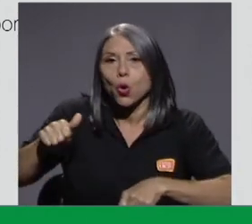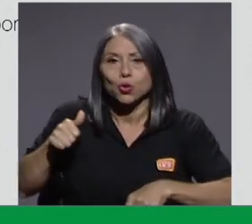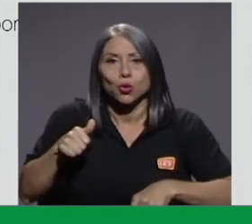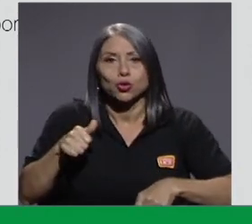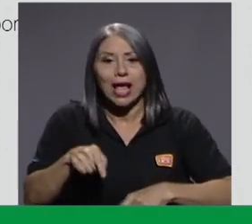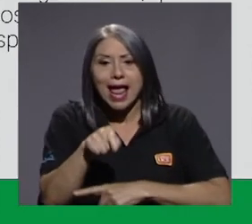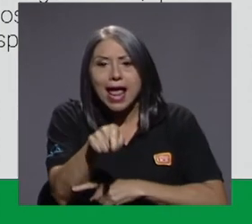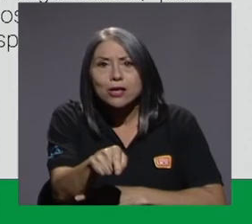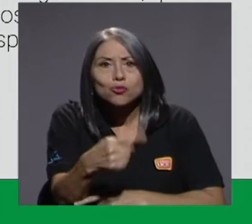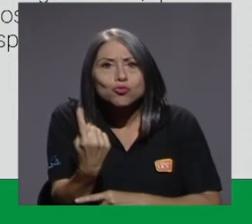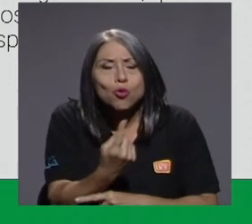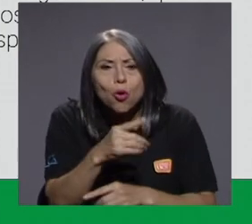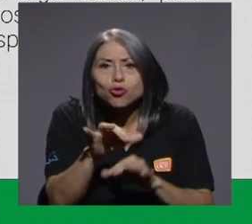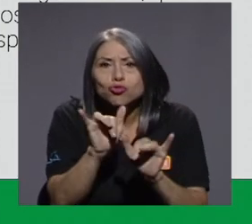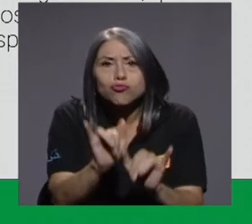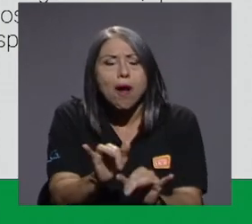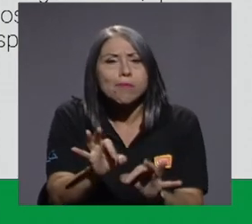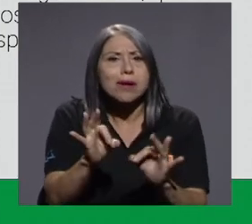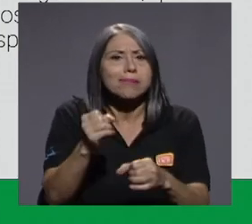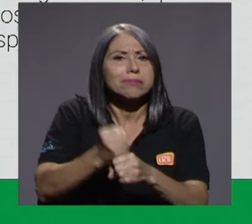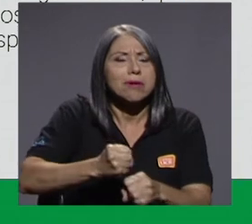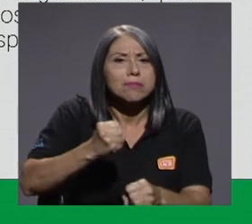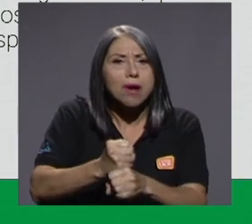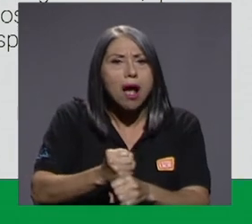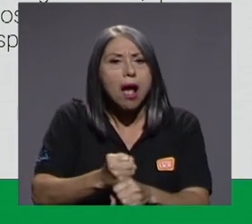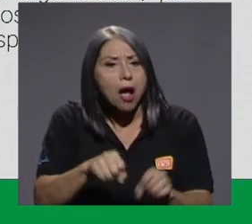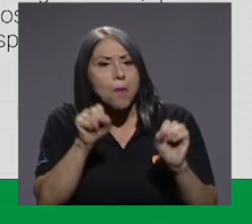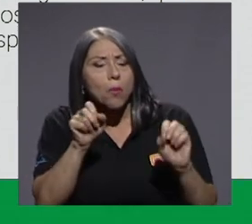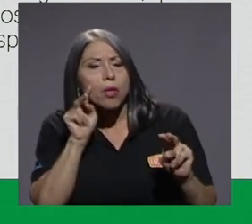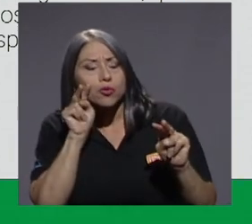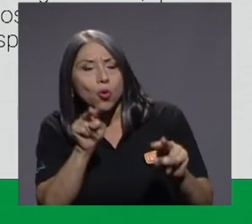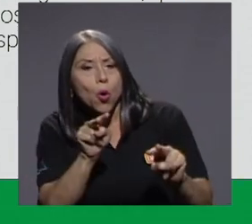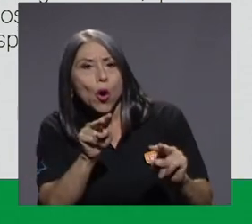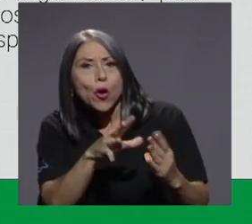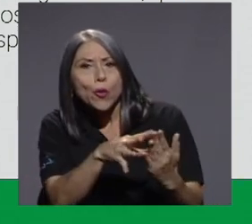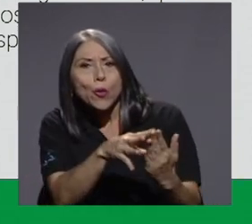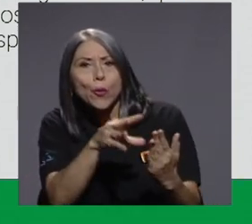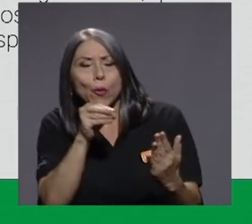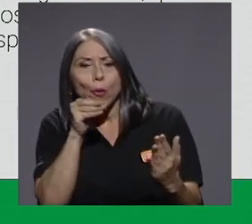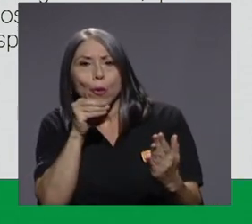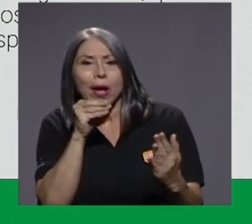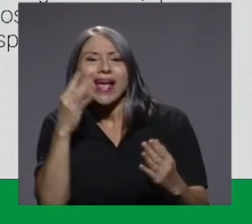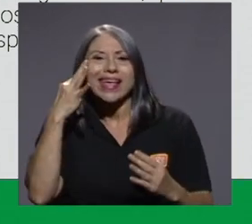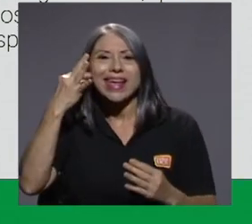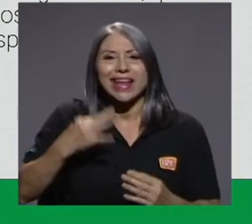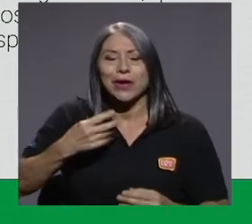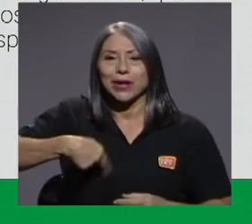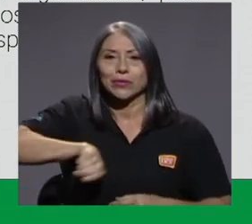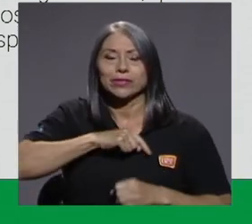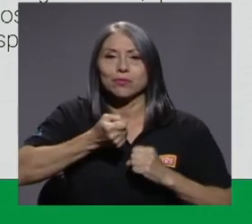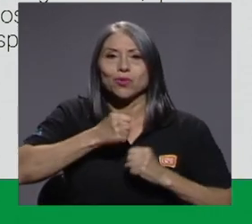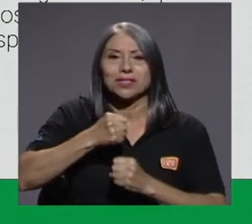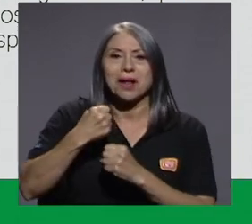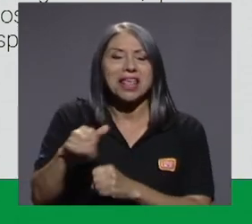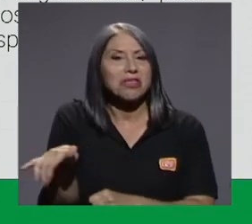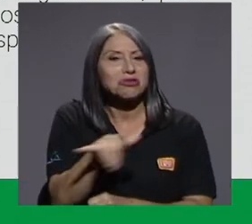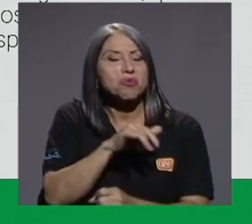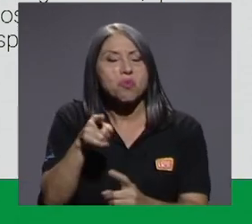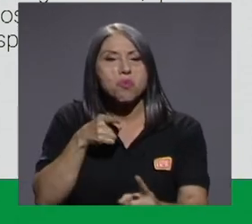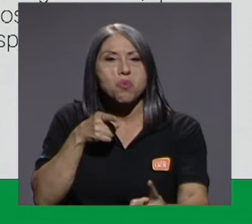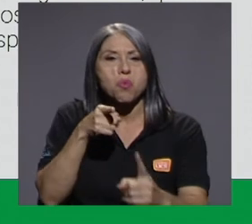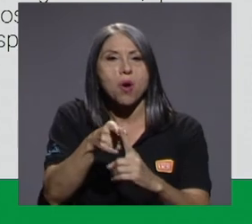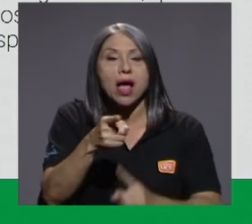este es un ejemplo digno de imitar y creo que las municipalidades nuestras van por ese camino. Y si hiciéramos eso,